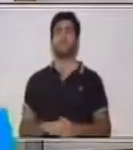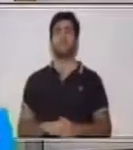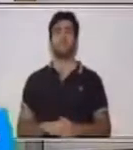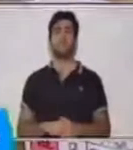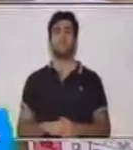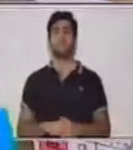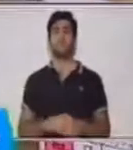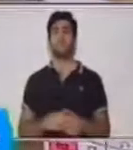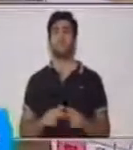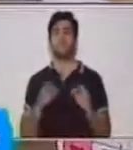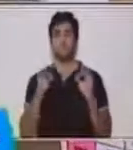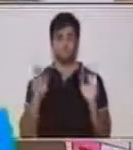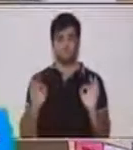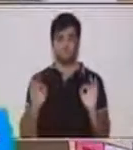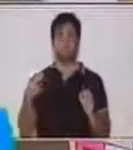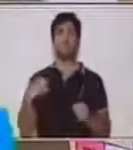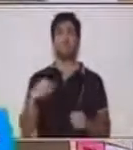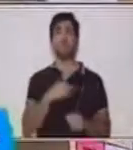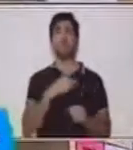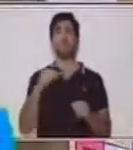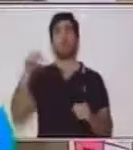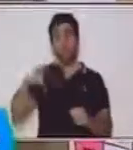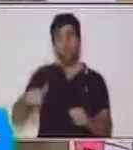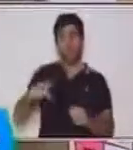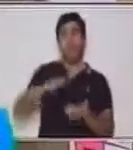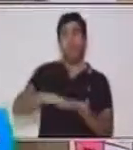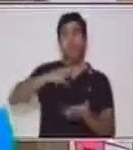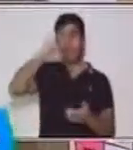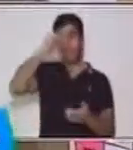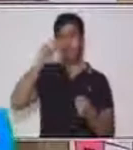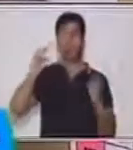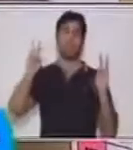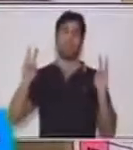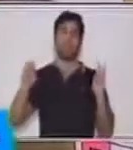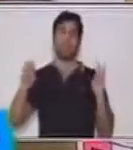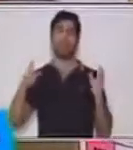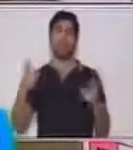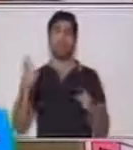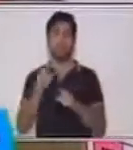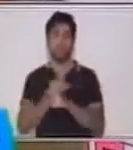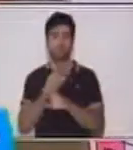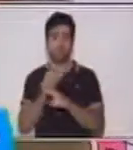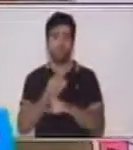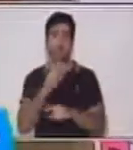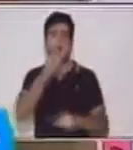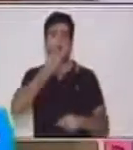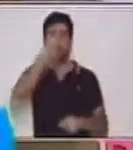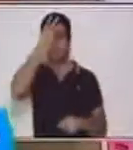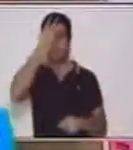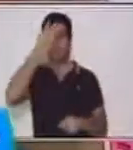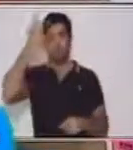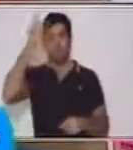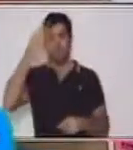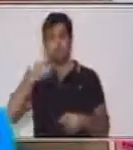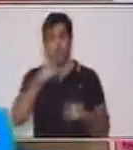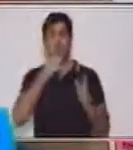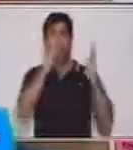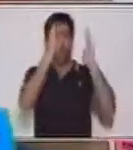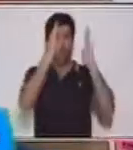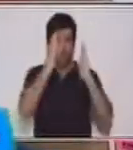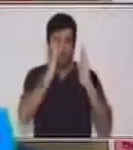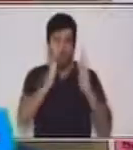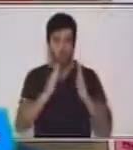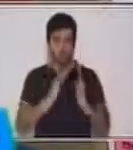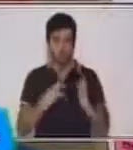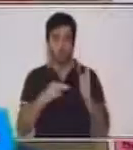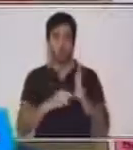Por lo tanto, nosotros hemos aprendido en esta clase que los números mayas tienen una posición, tienen